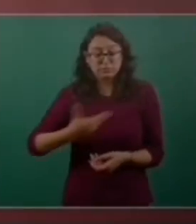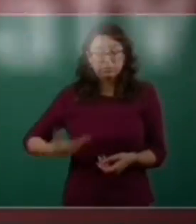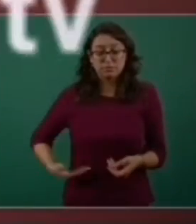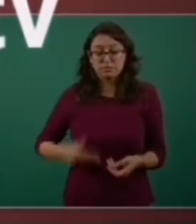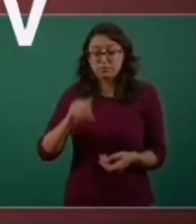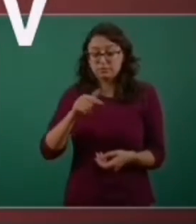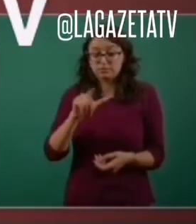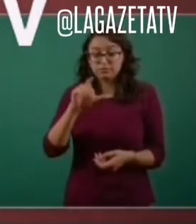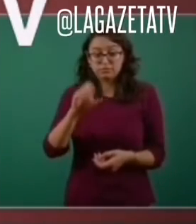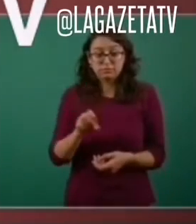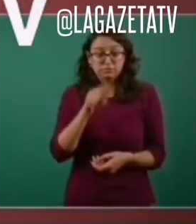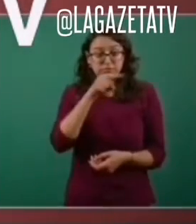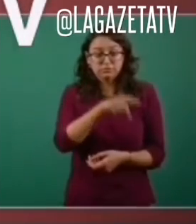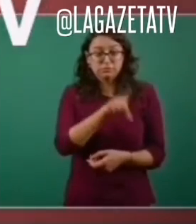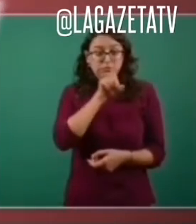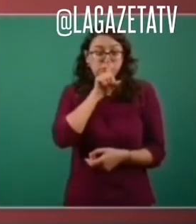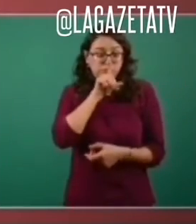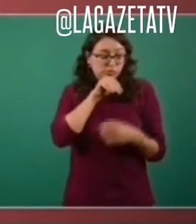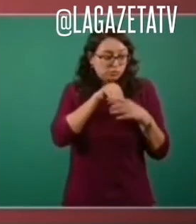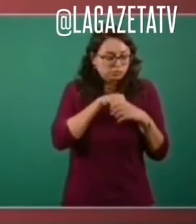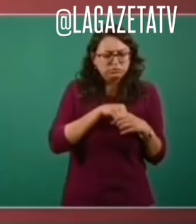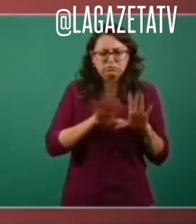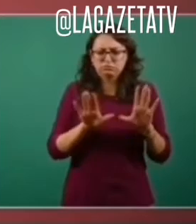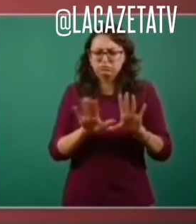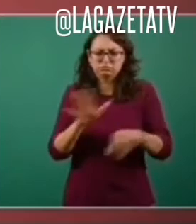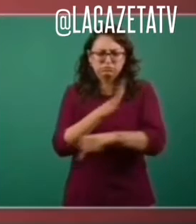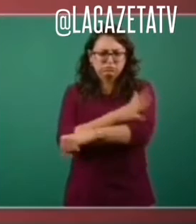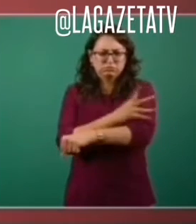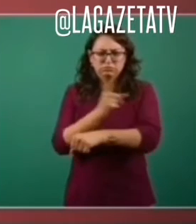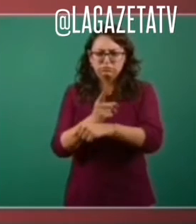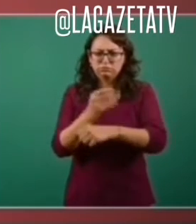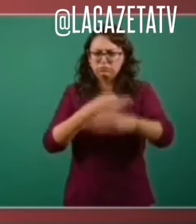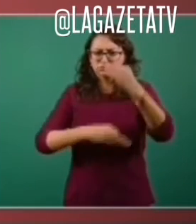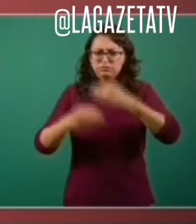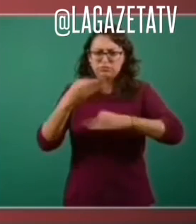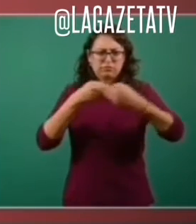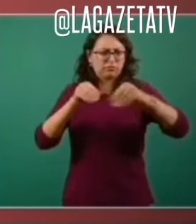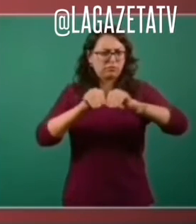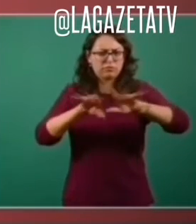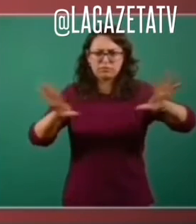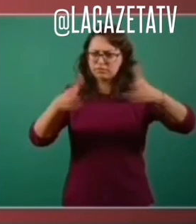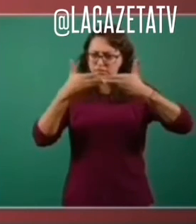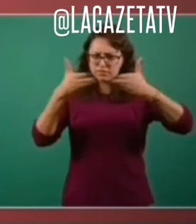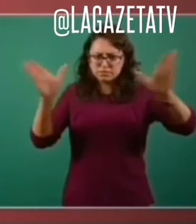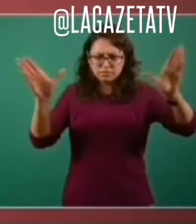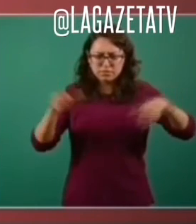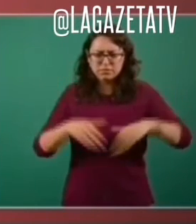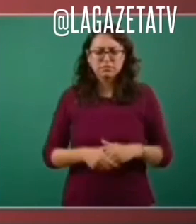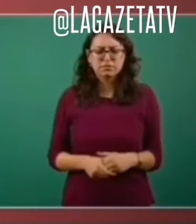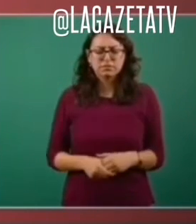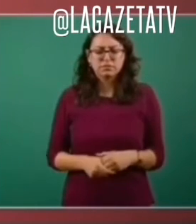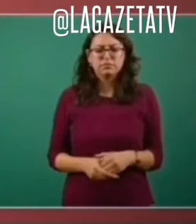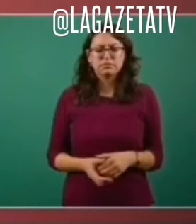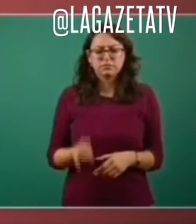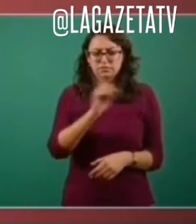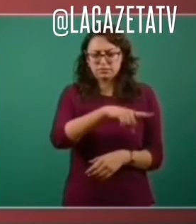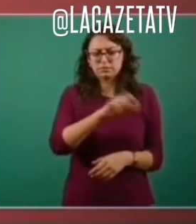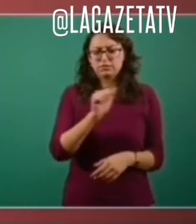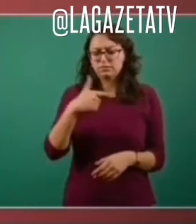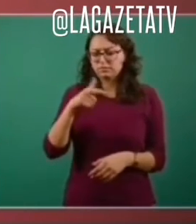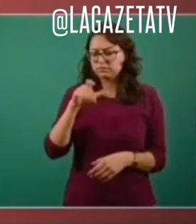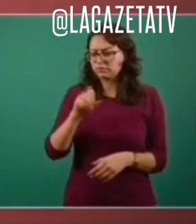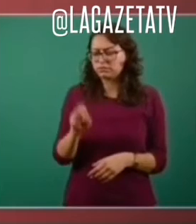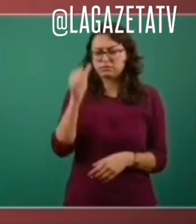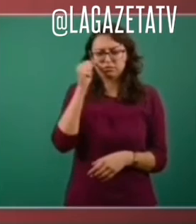...el no tener nada que ocultar, todo es transparente, todo es completamente abierto a la sociedad. Él mismo ha usado este término,